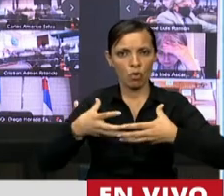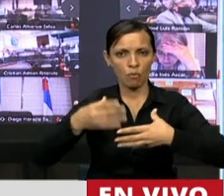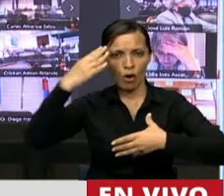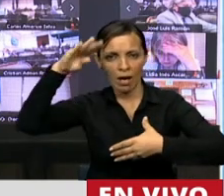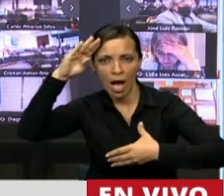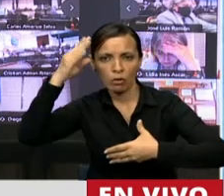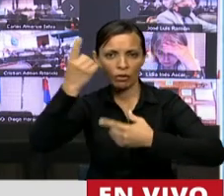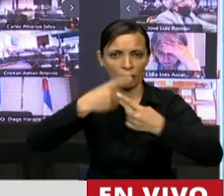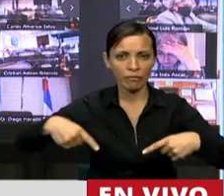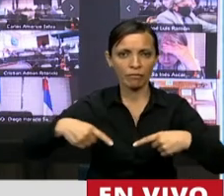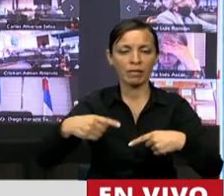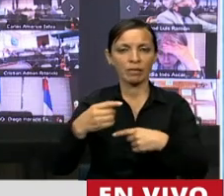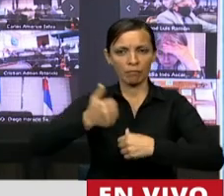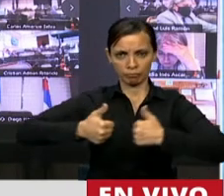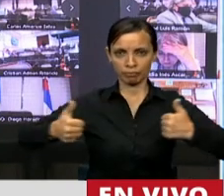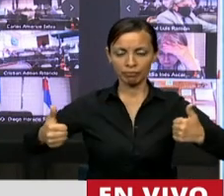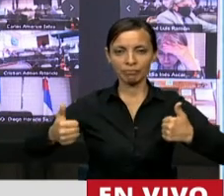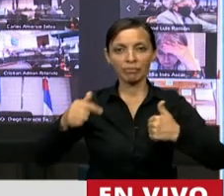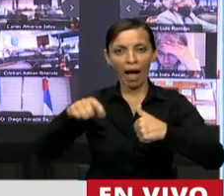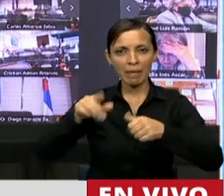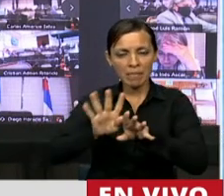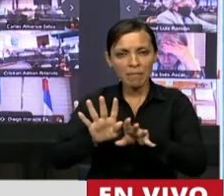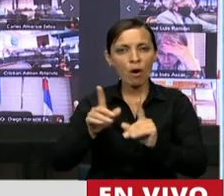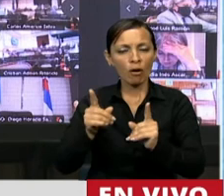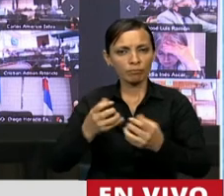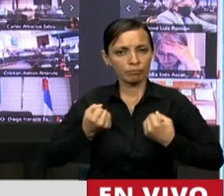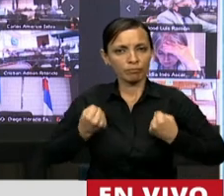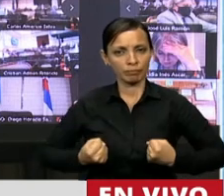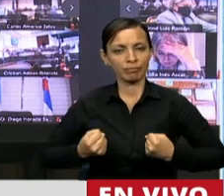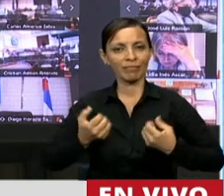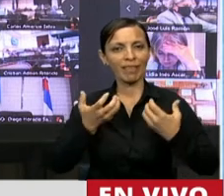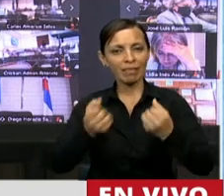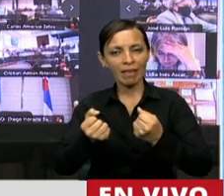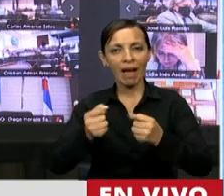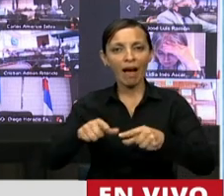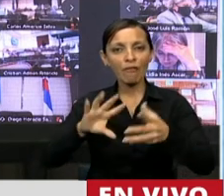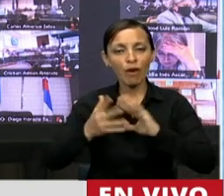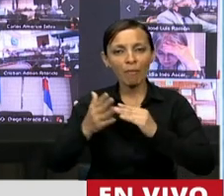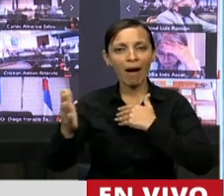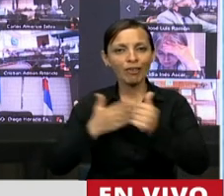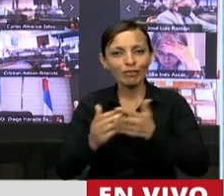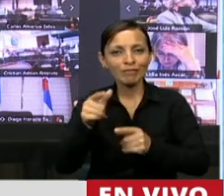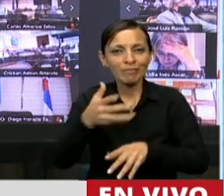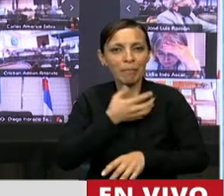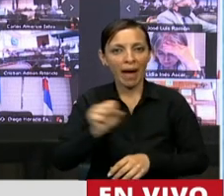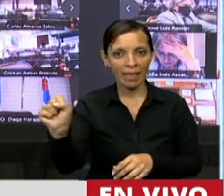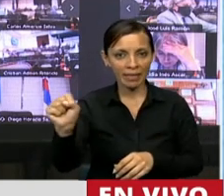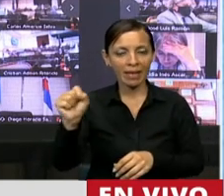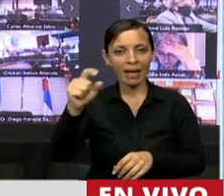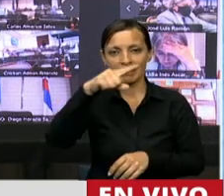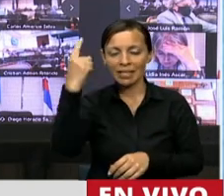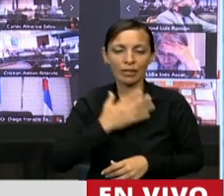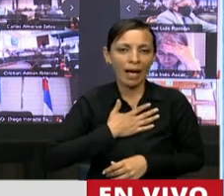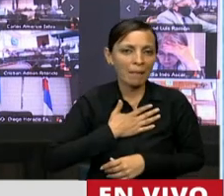gauchos y gauchas y desde allí construimos esta patria, esta nación